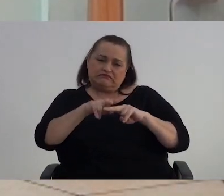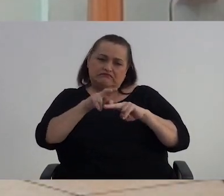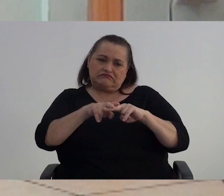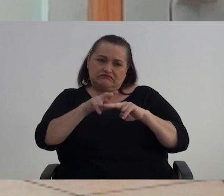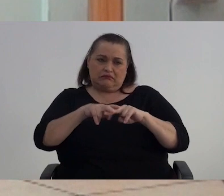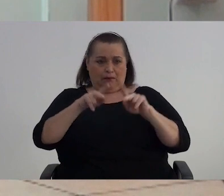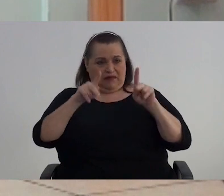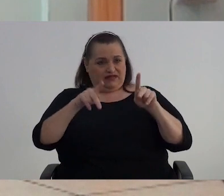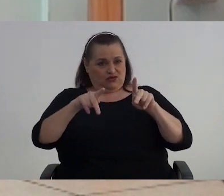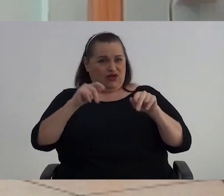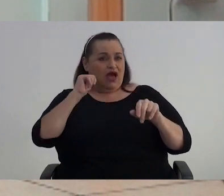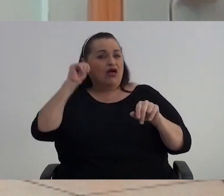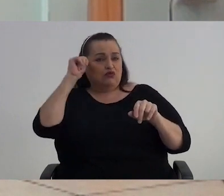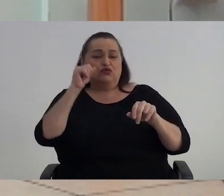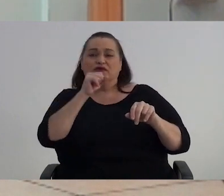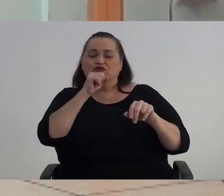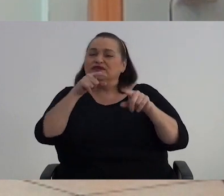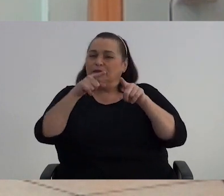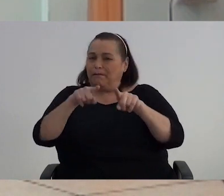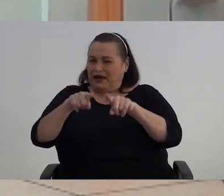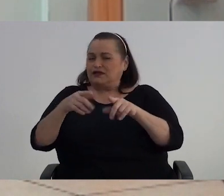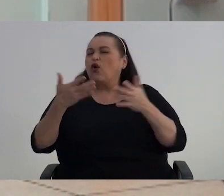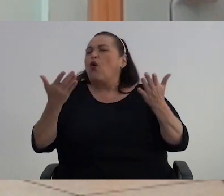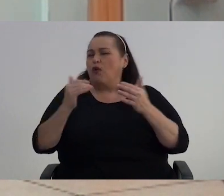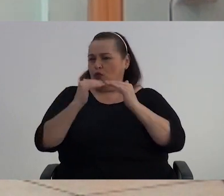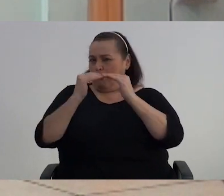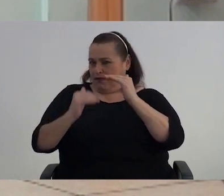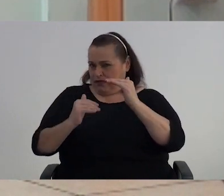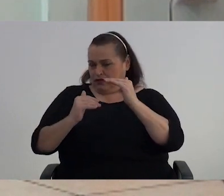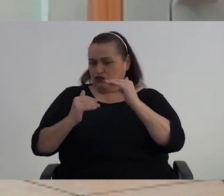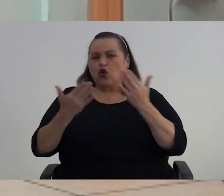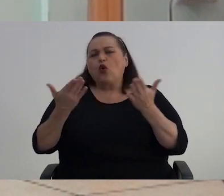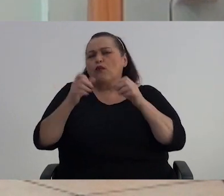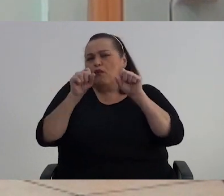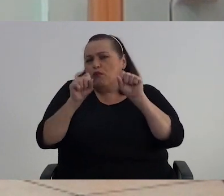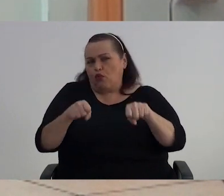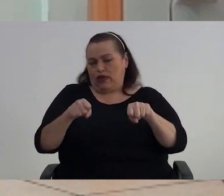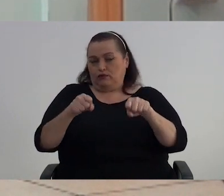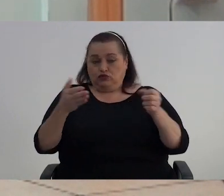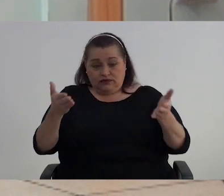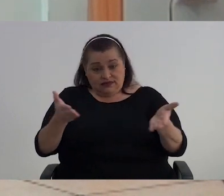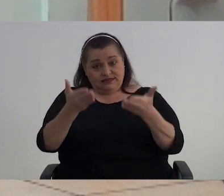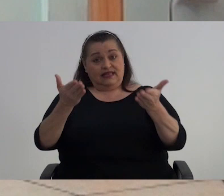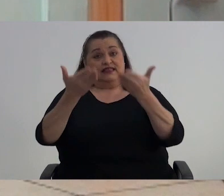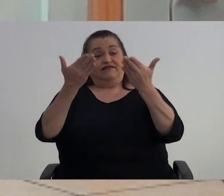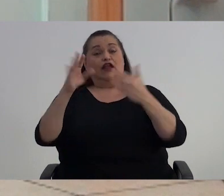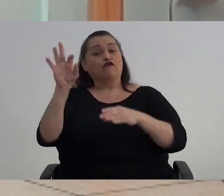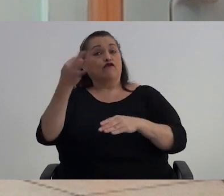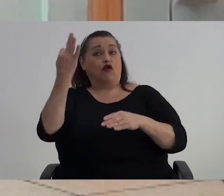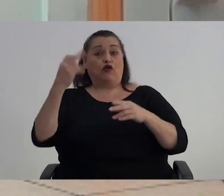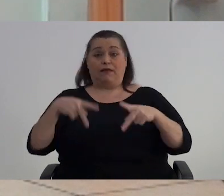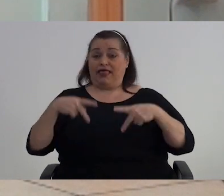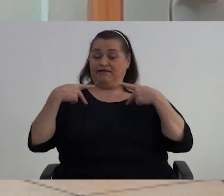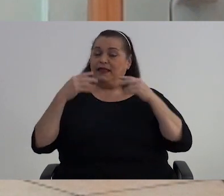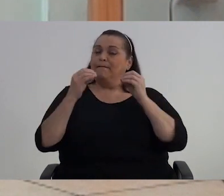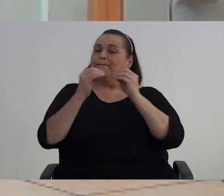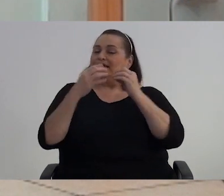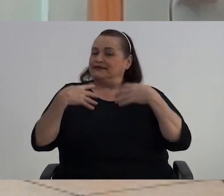Que muchas personas adultas mayores sufren? ¿Y cómo podemos incentivar estilos de vida Más